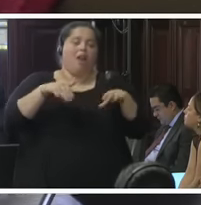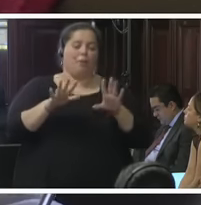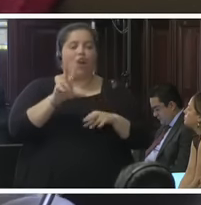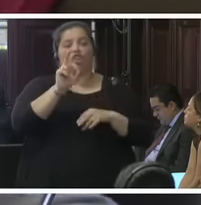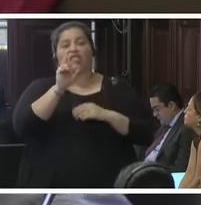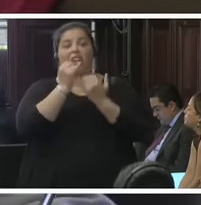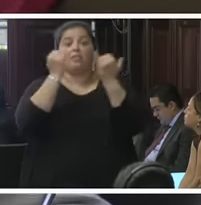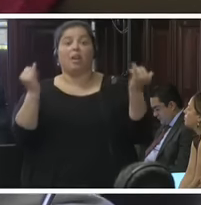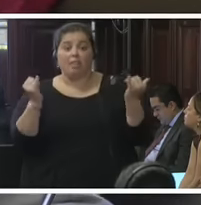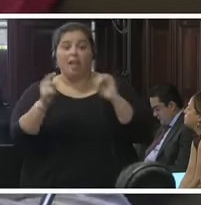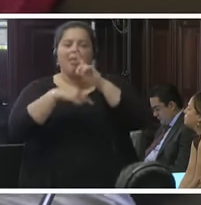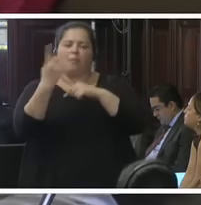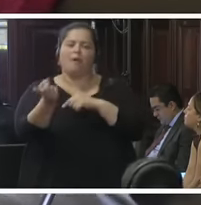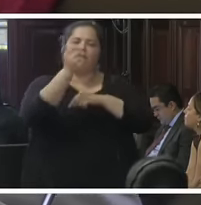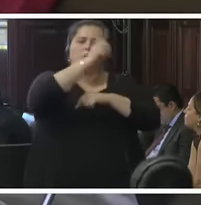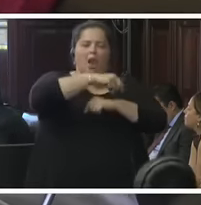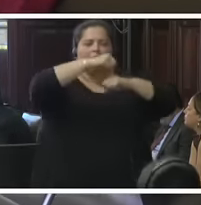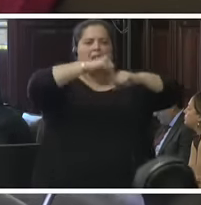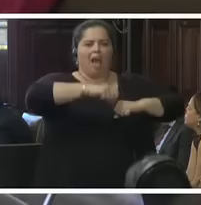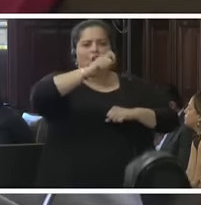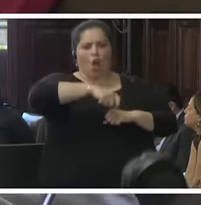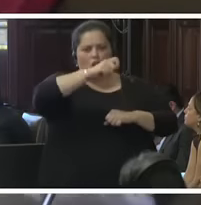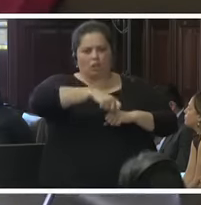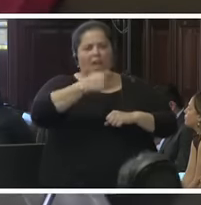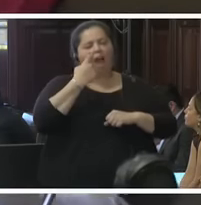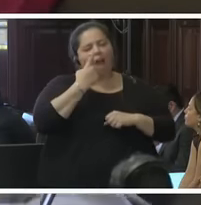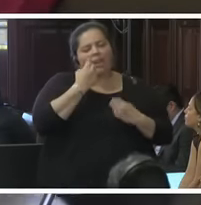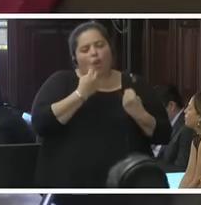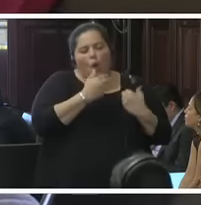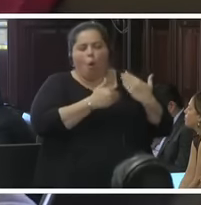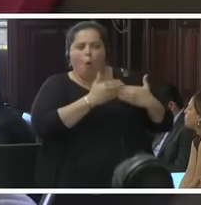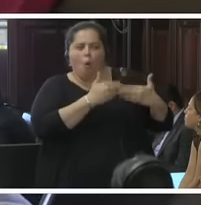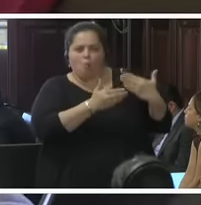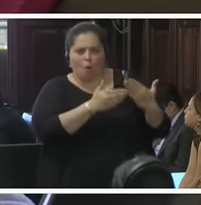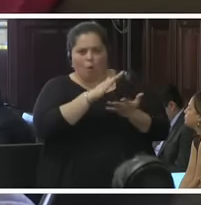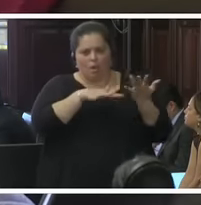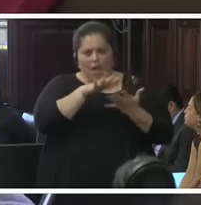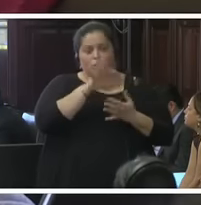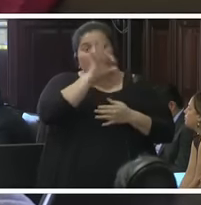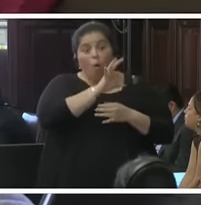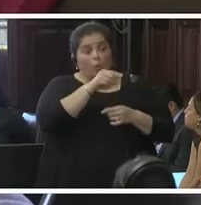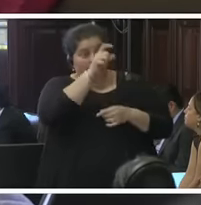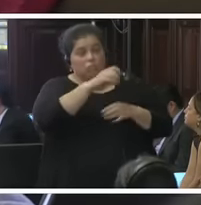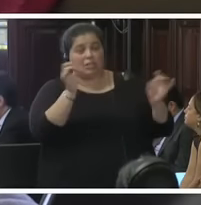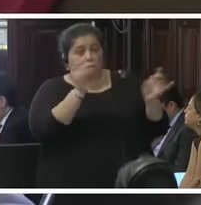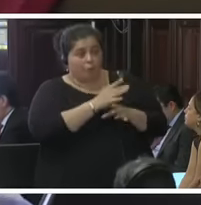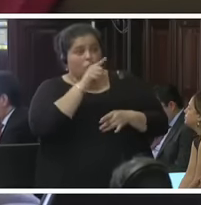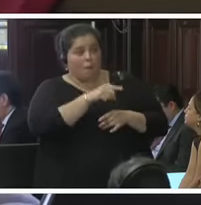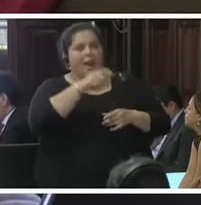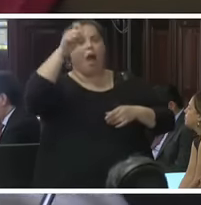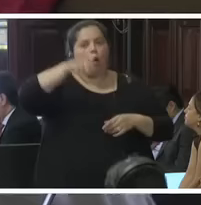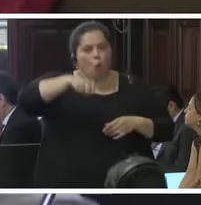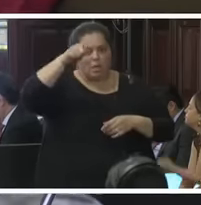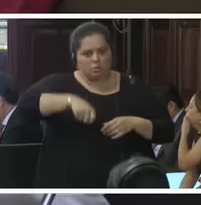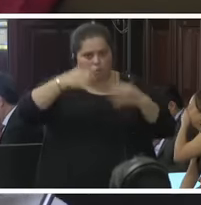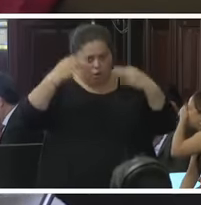a la corte para ver en qué sigue el caso y si ya está listo para un juicio. Y si sigue, si